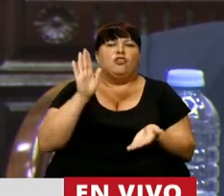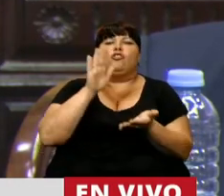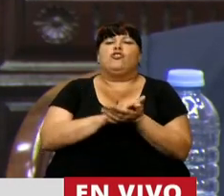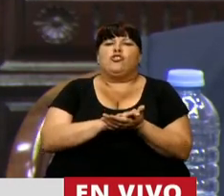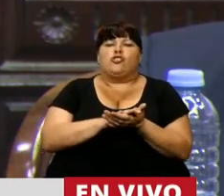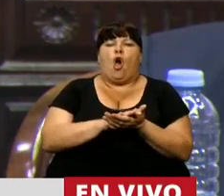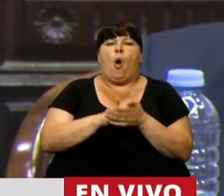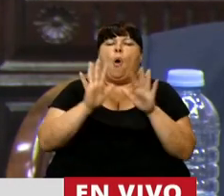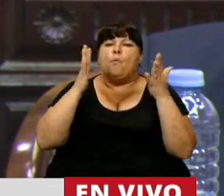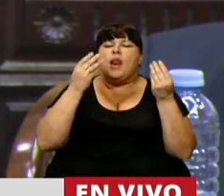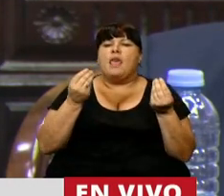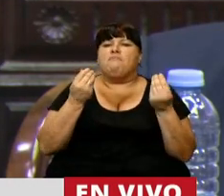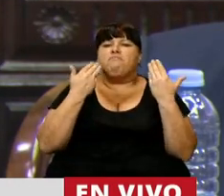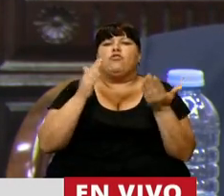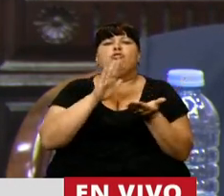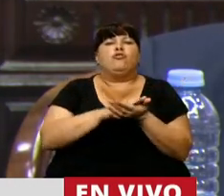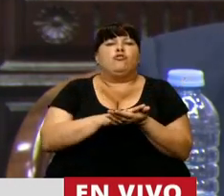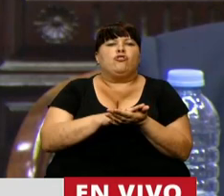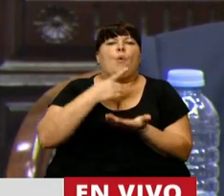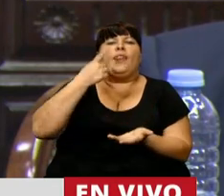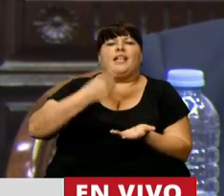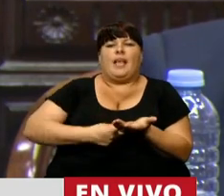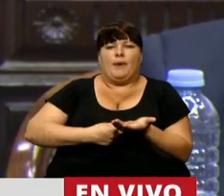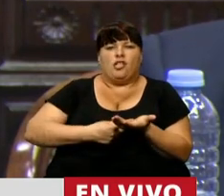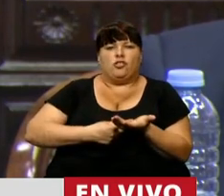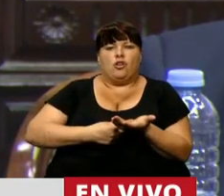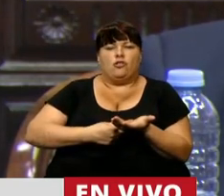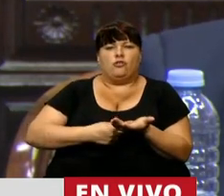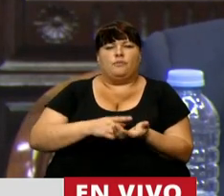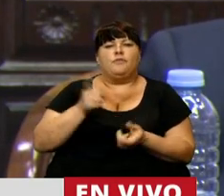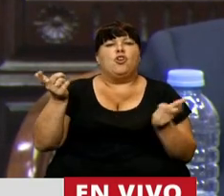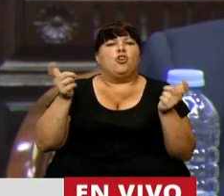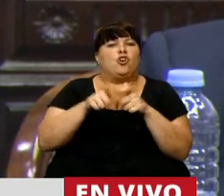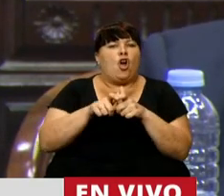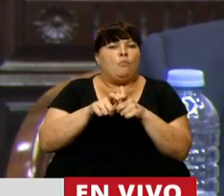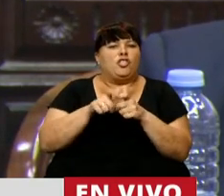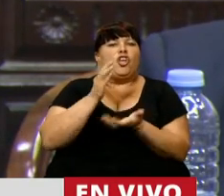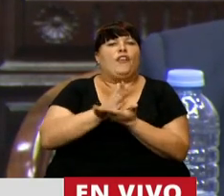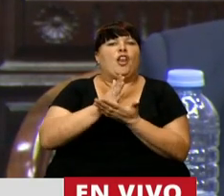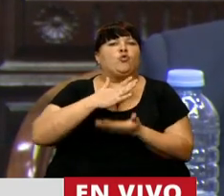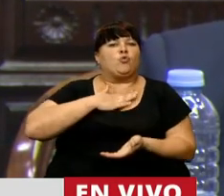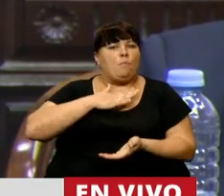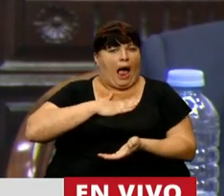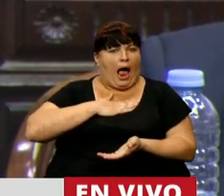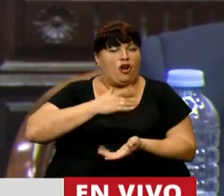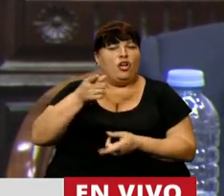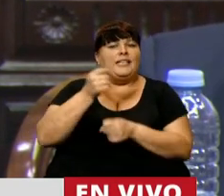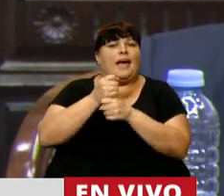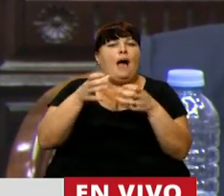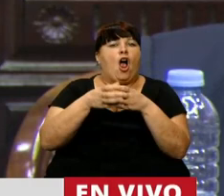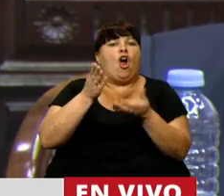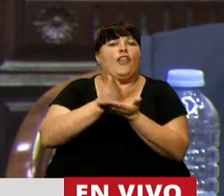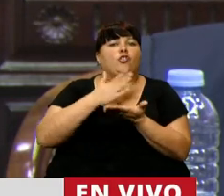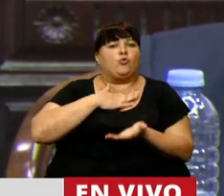beneplácito frente a lo dictaminado por la Comisión de Derechos Humanos, la Misión de Derechos